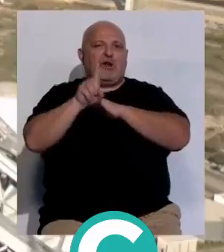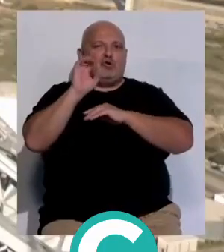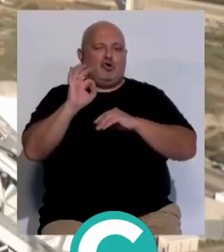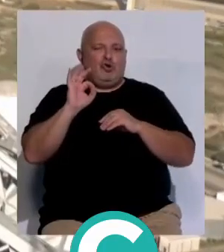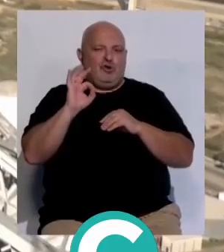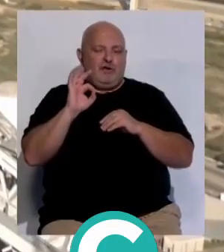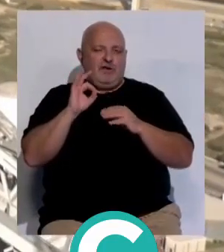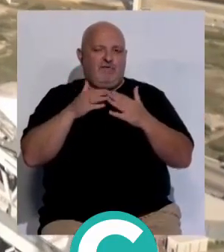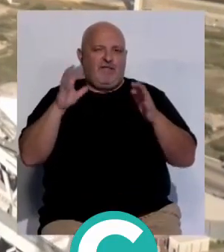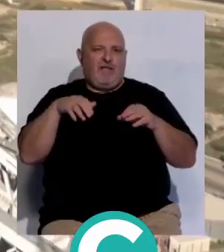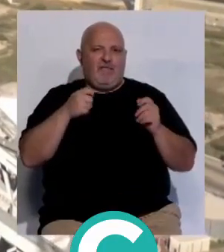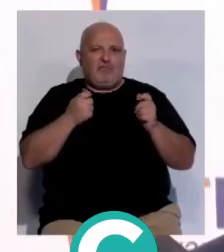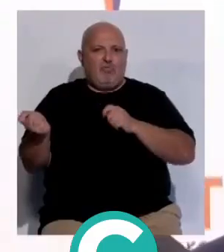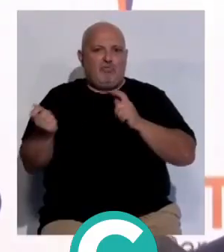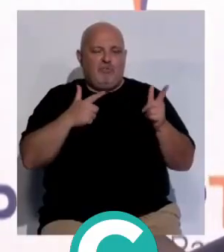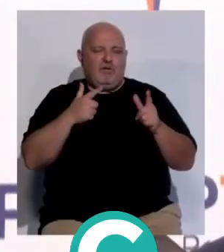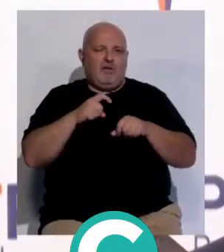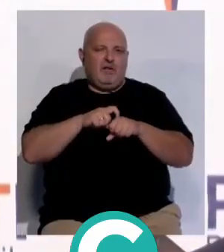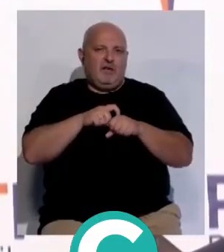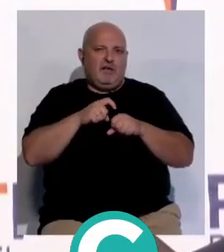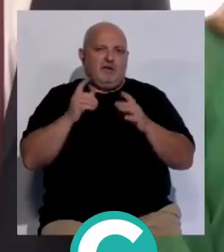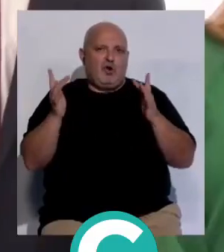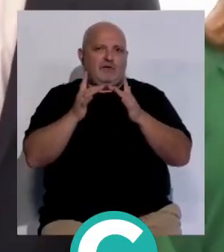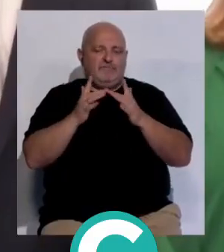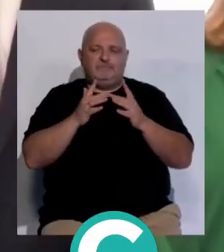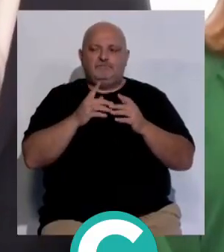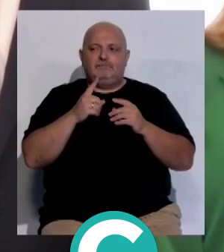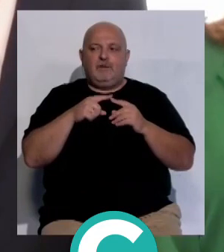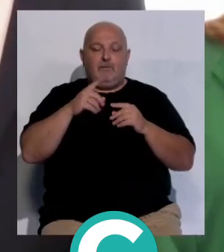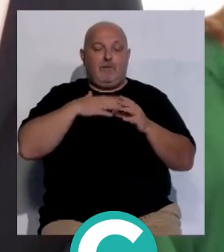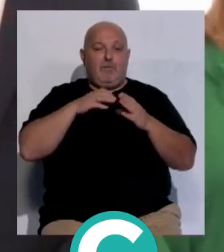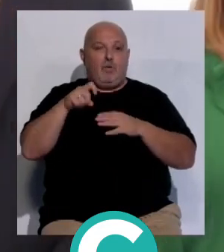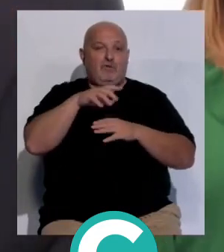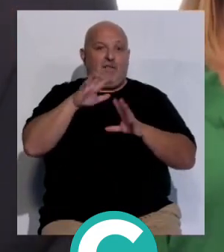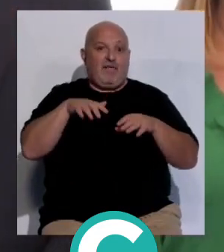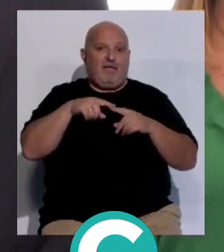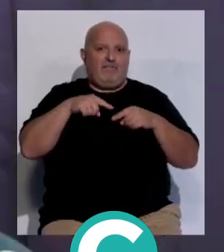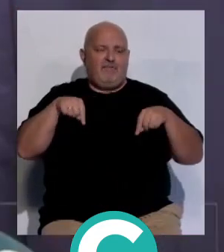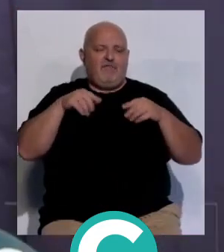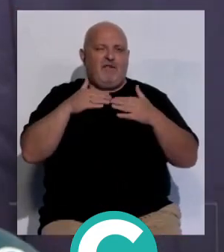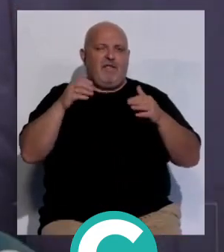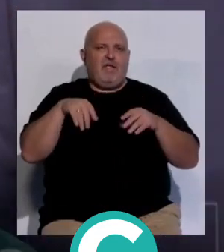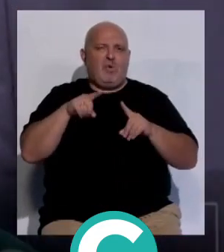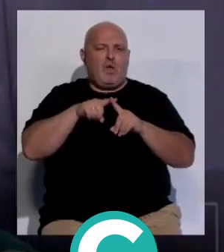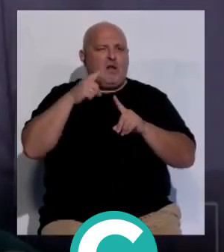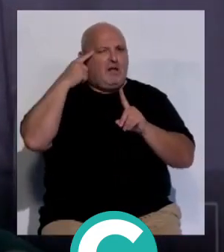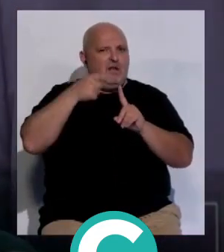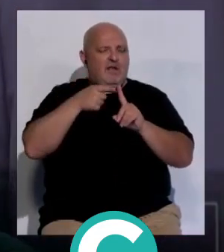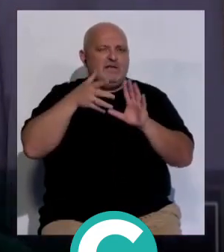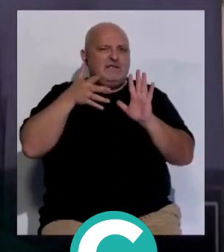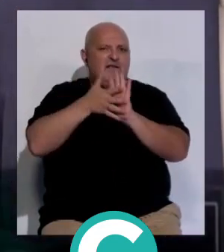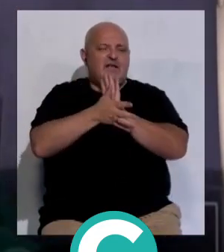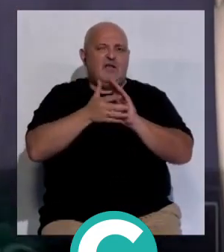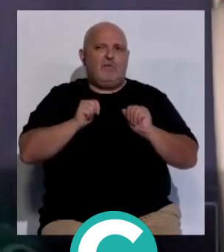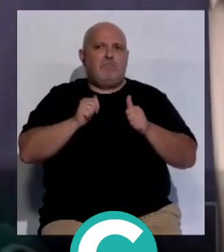Cádiz tiene en materia de logística en materia de conectividad nosotros para el puerto de la Bahía de Cádiz seguramente que esto significa